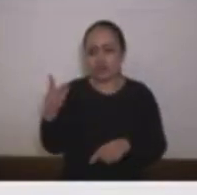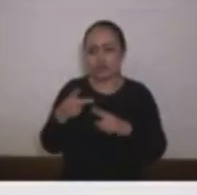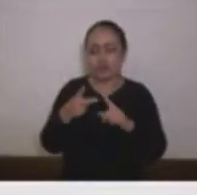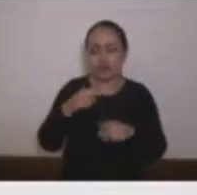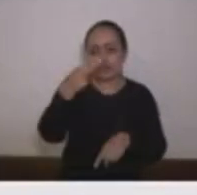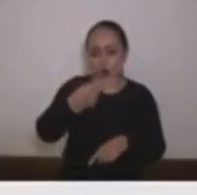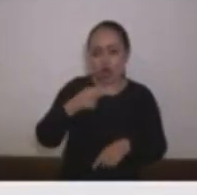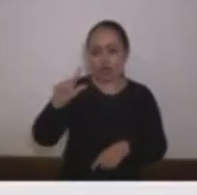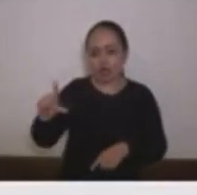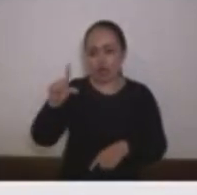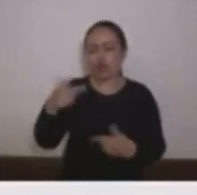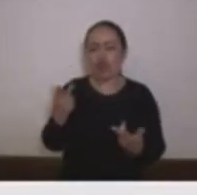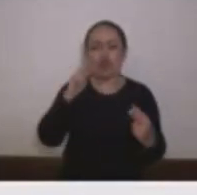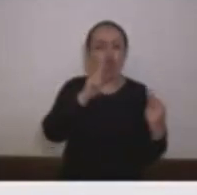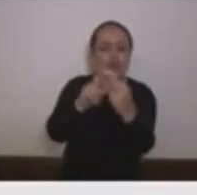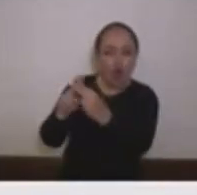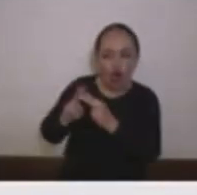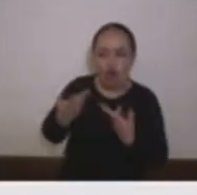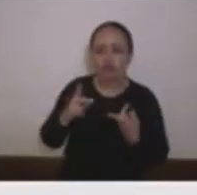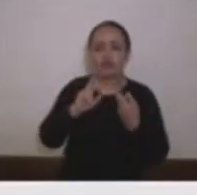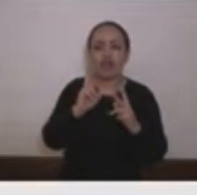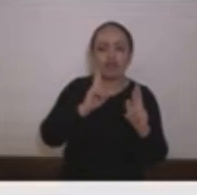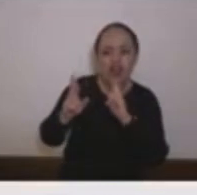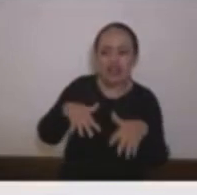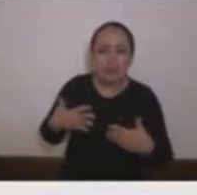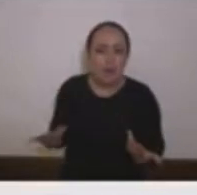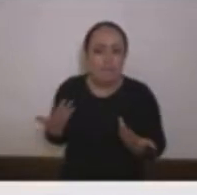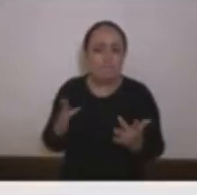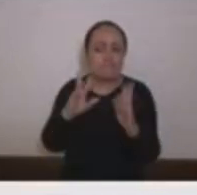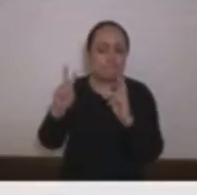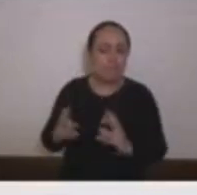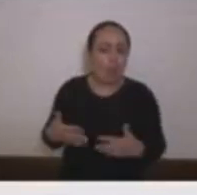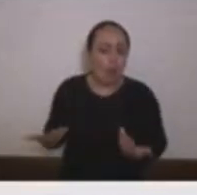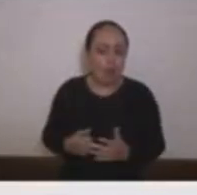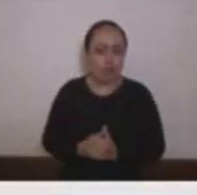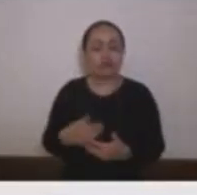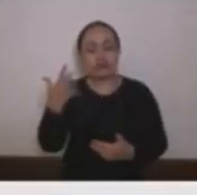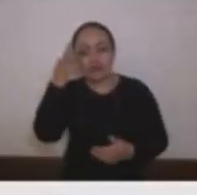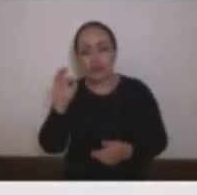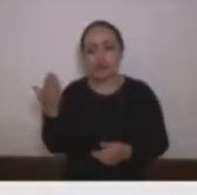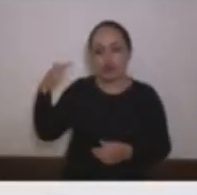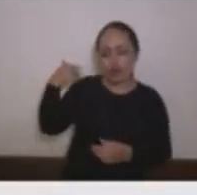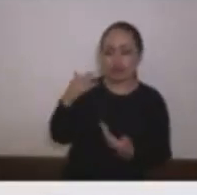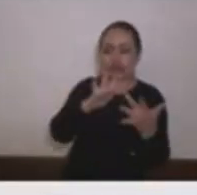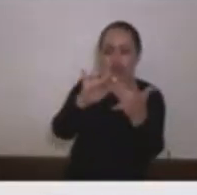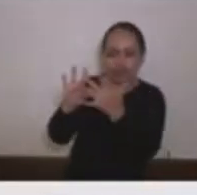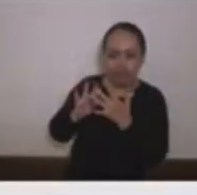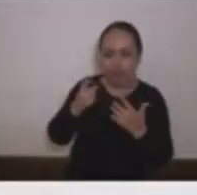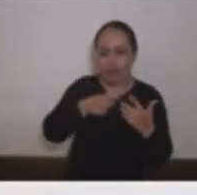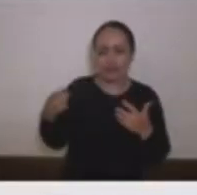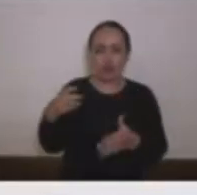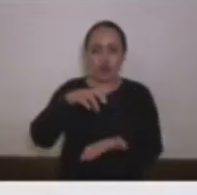o personal tiene con ellos si ha tenido comunicación en los últimos meses con personas cercanas o pertenecientes a la Administración Municipal de Medellín